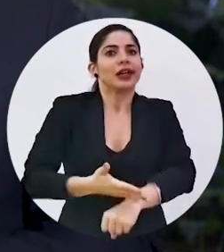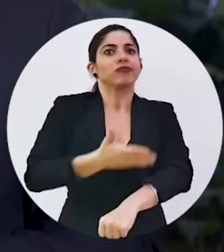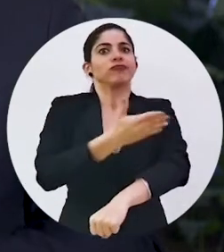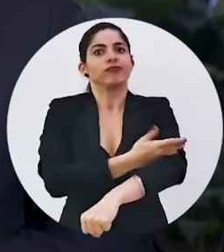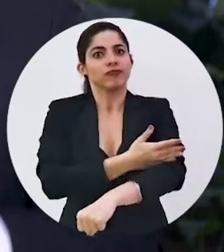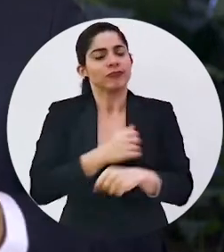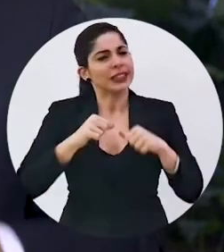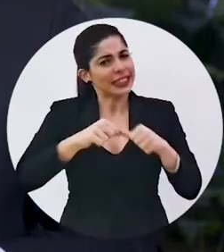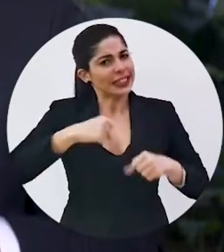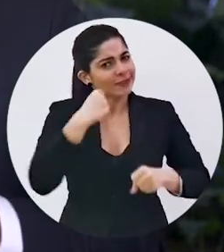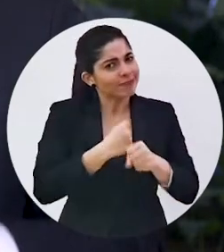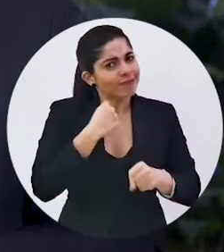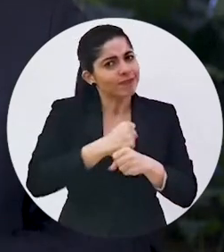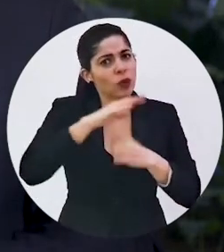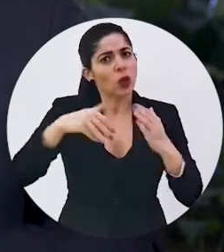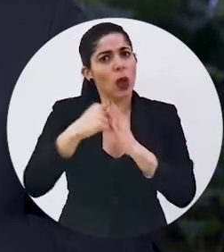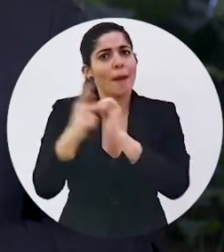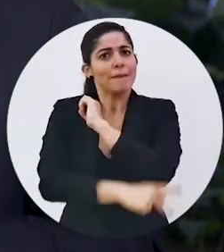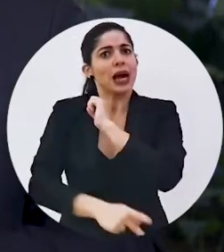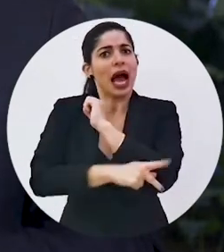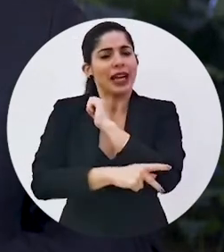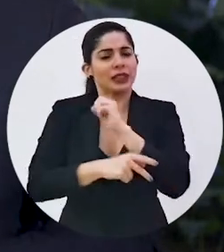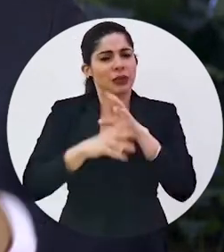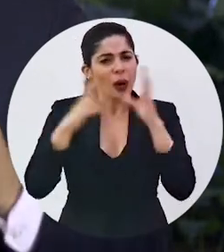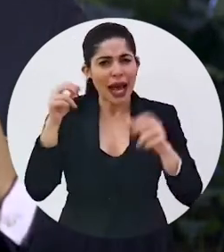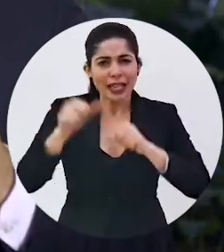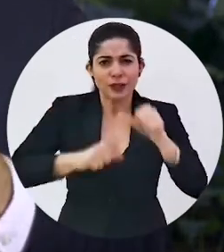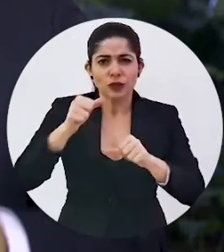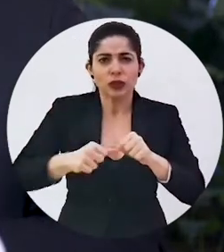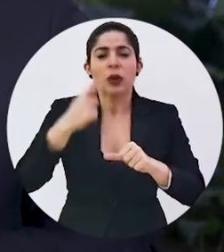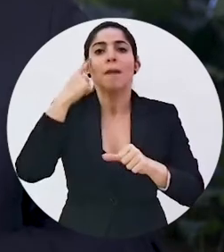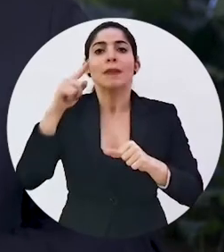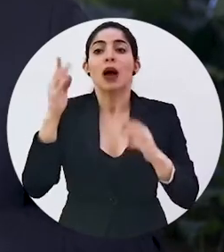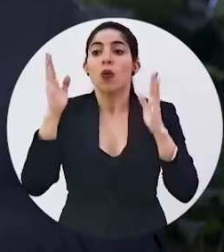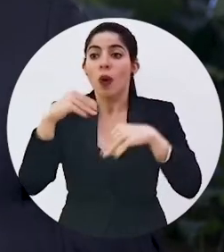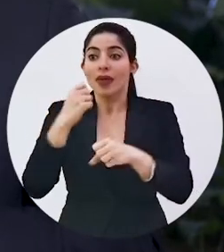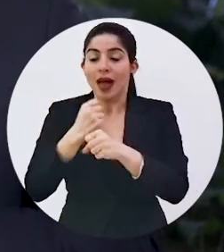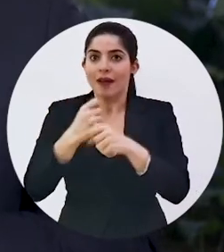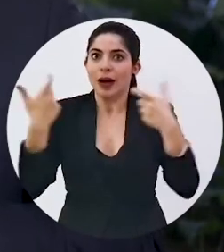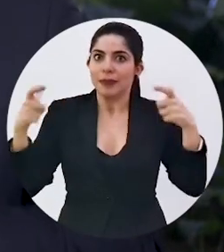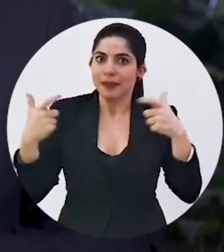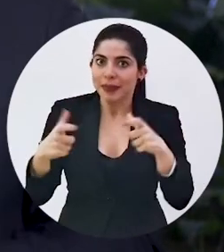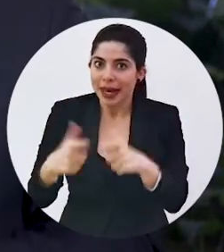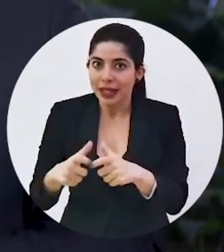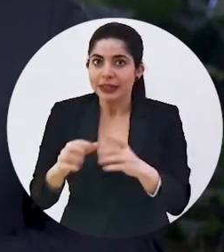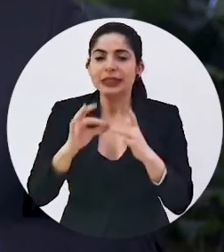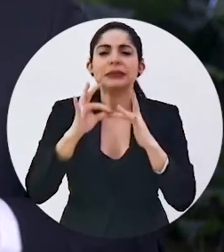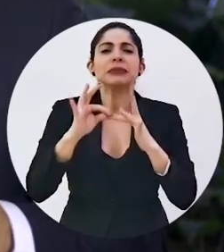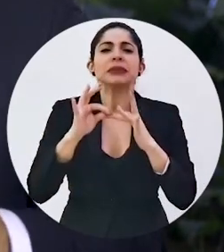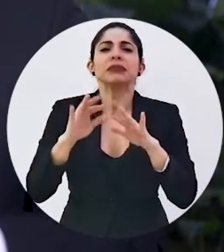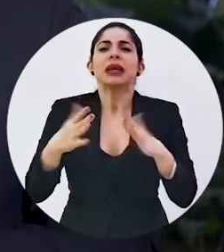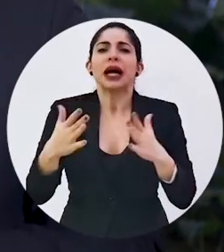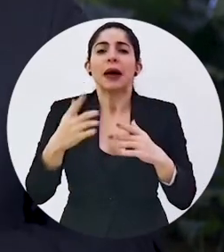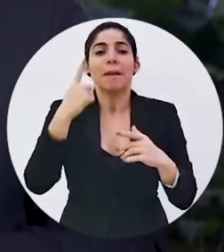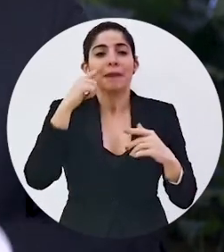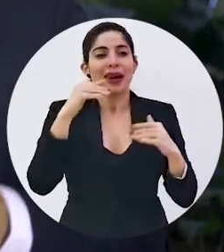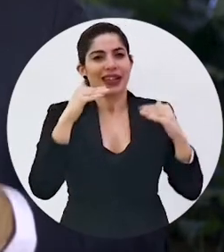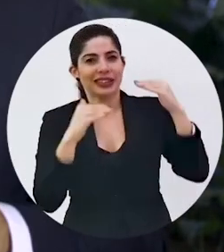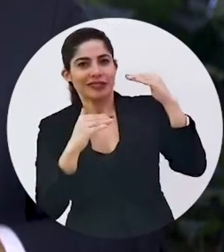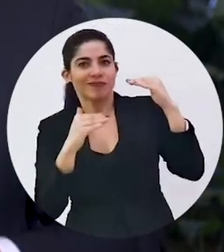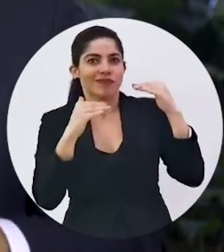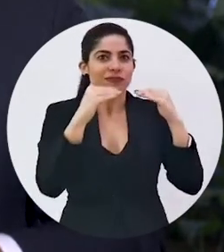renovada, donde seguiremos trabajando como país con todo empeño para reducir el desempleo y principalmente